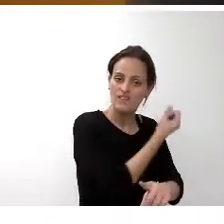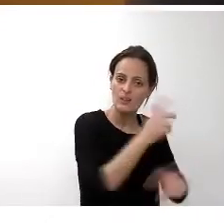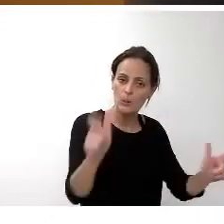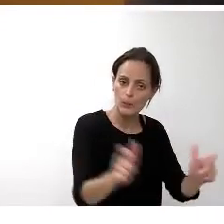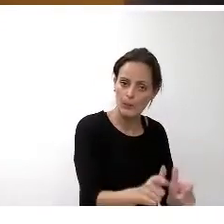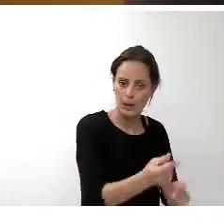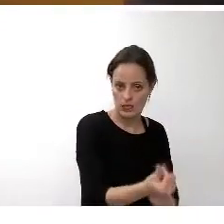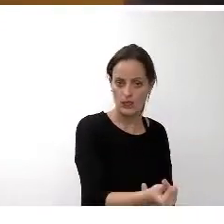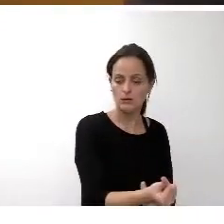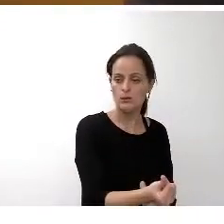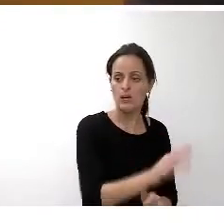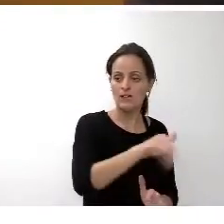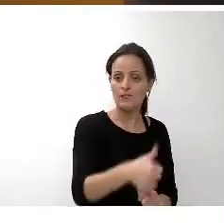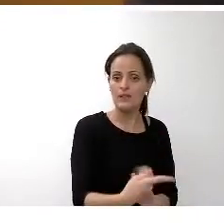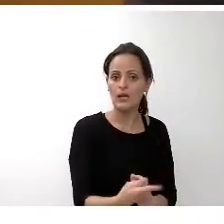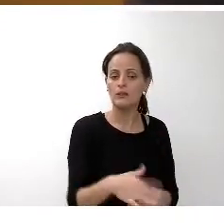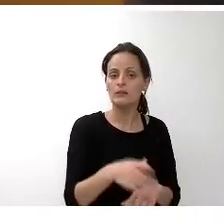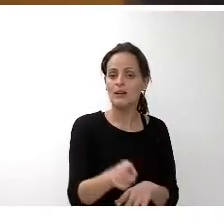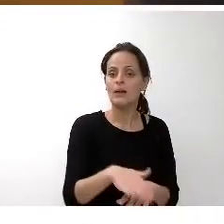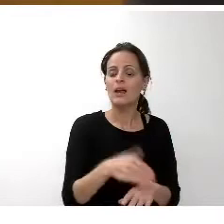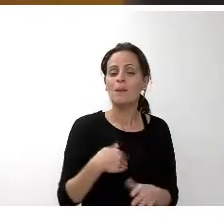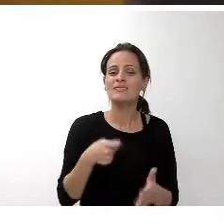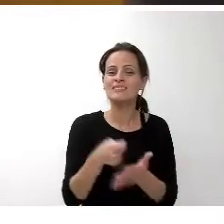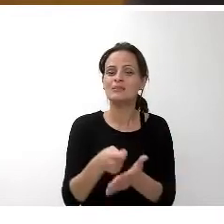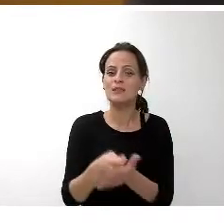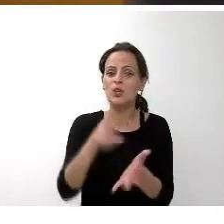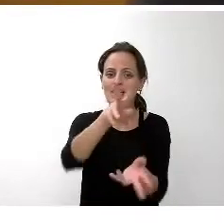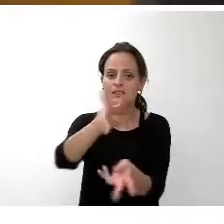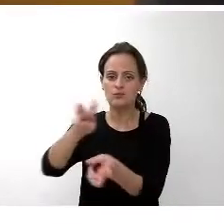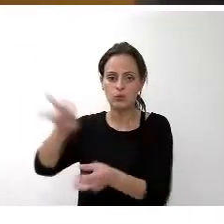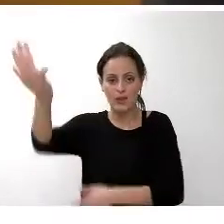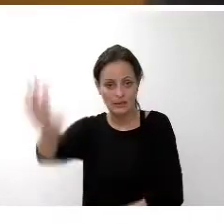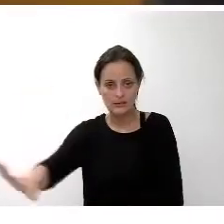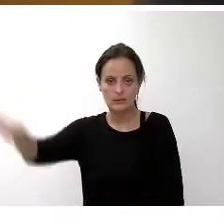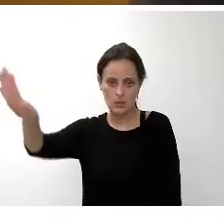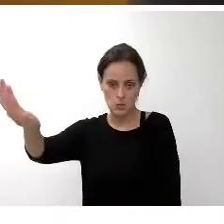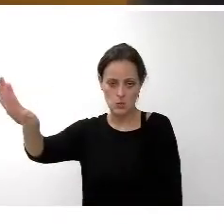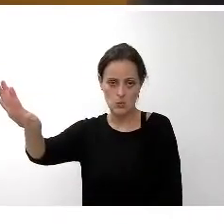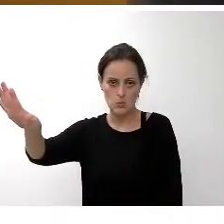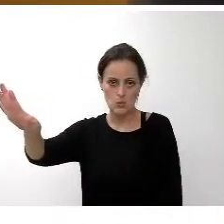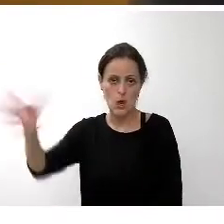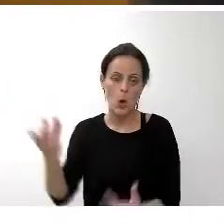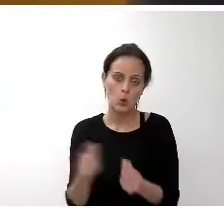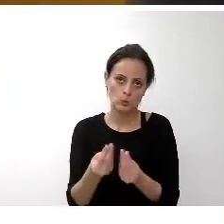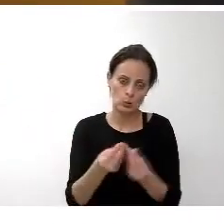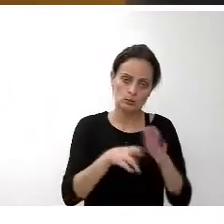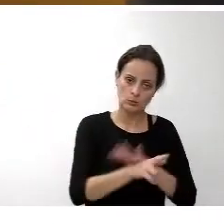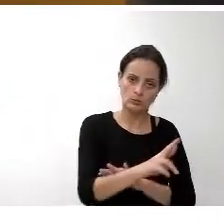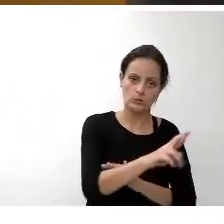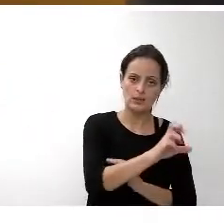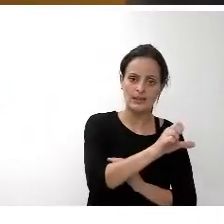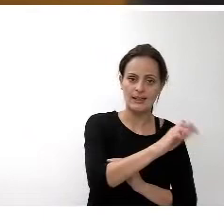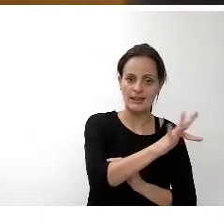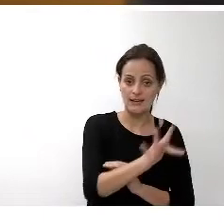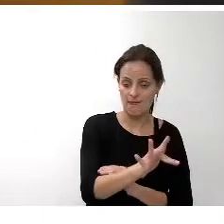eran estas, la participación en el tributo al Estado, también, junto con los recursos del REF, experimentan un leve